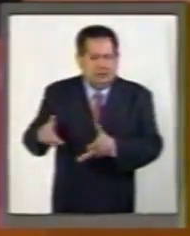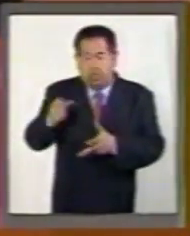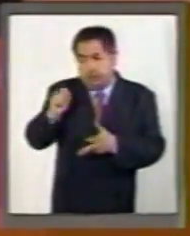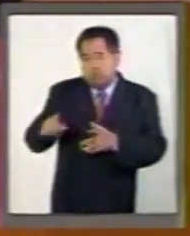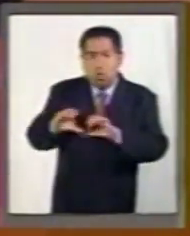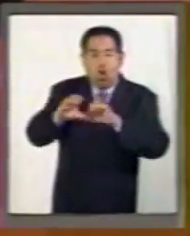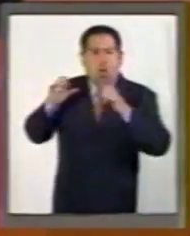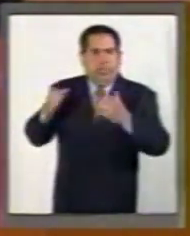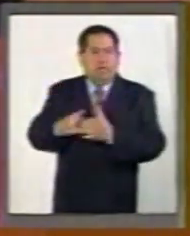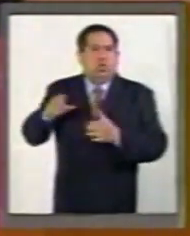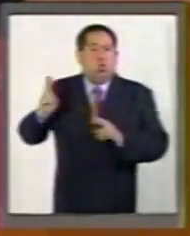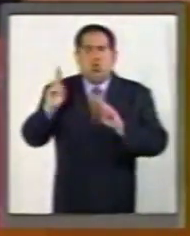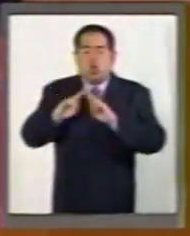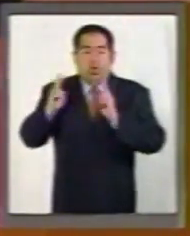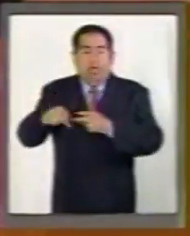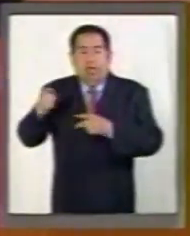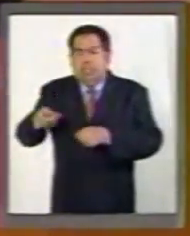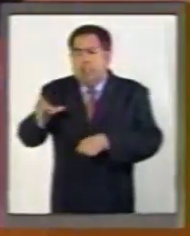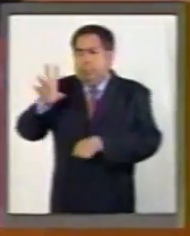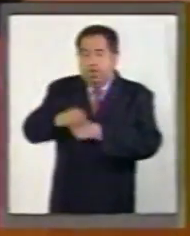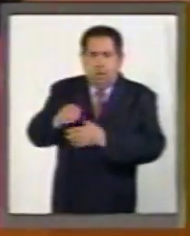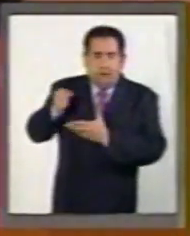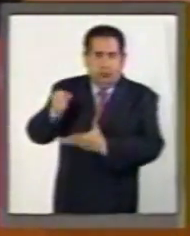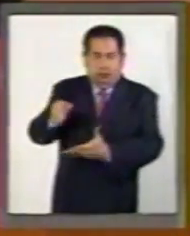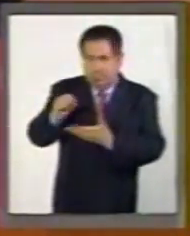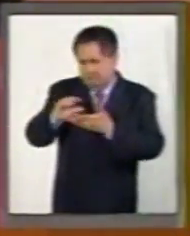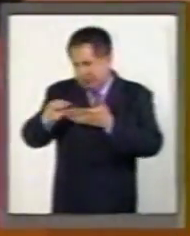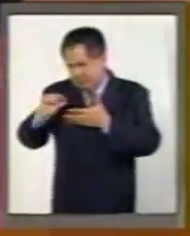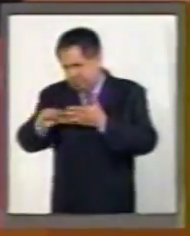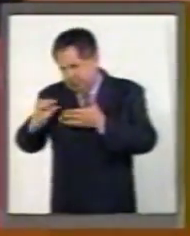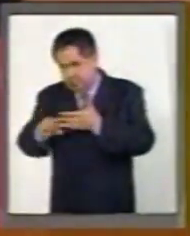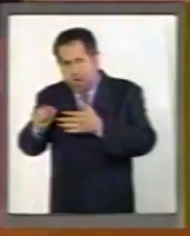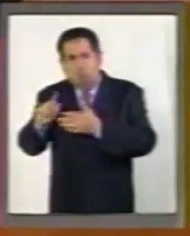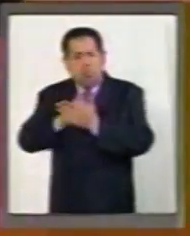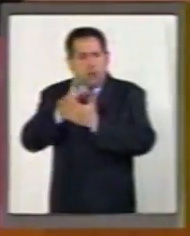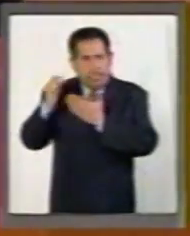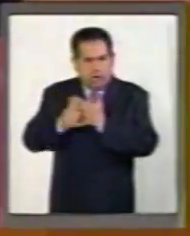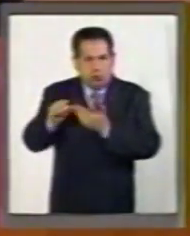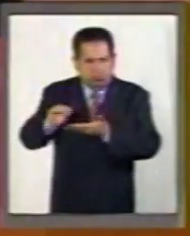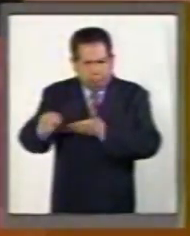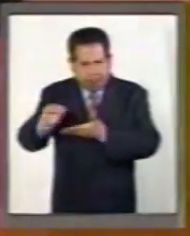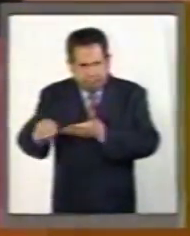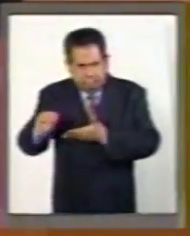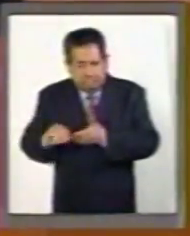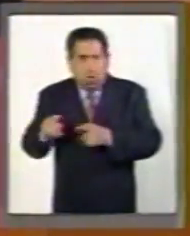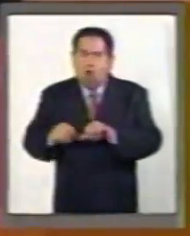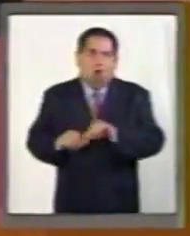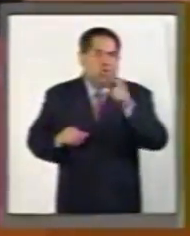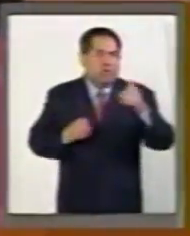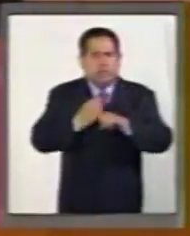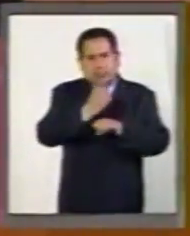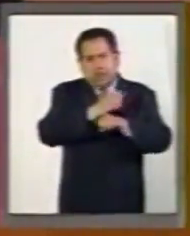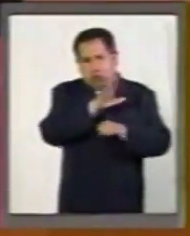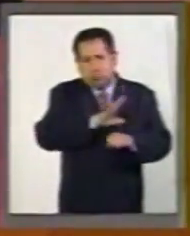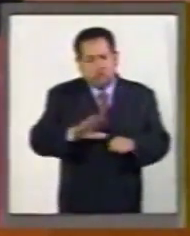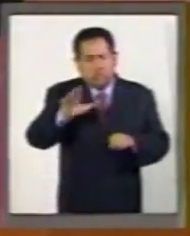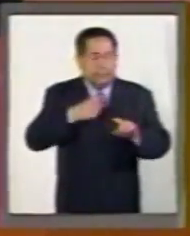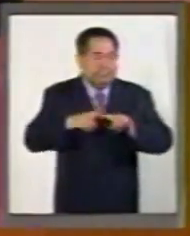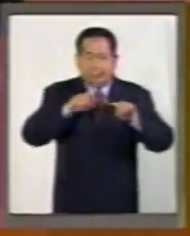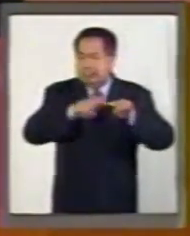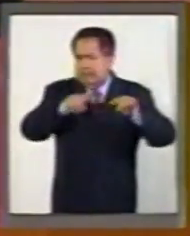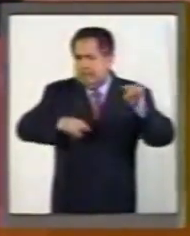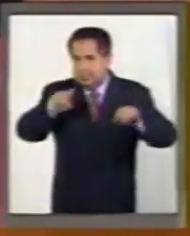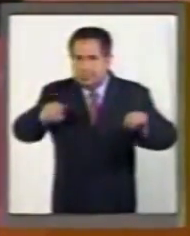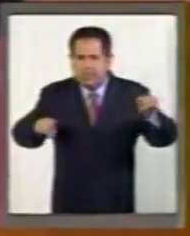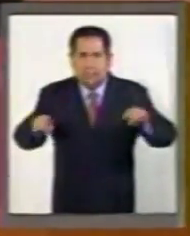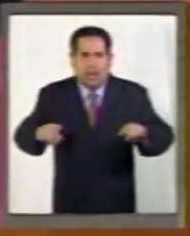Congreso de la Unión es quien autoriza cada rubro, cada proyecto, el resto de las entidades indistintamente